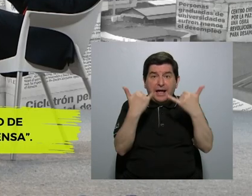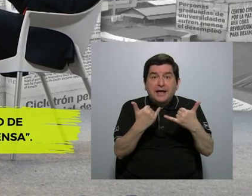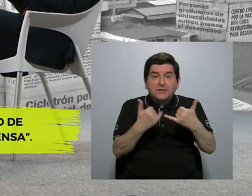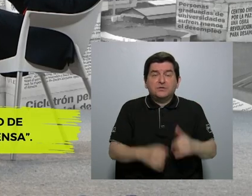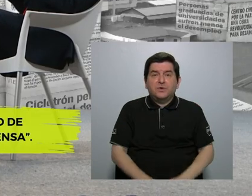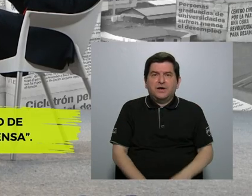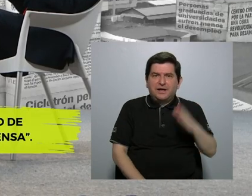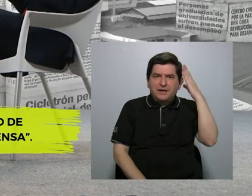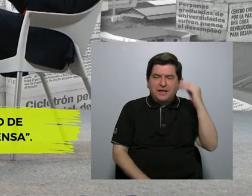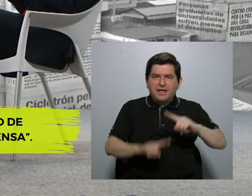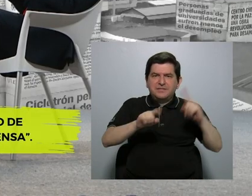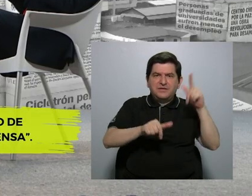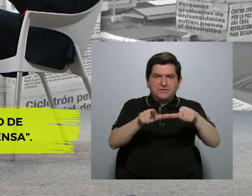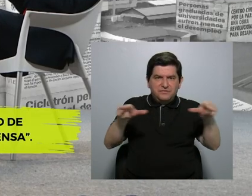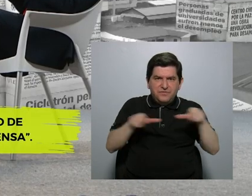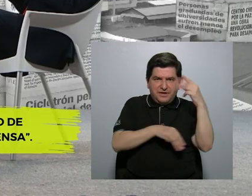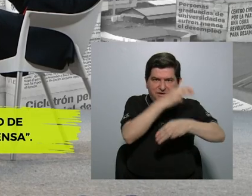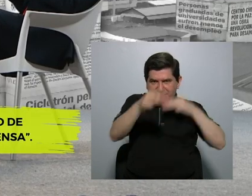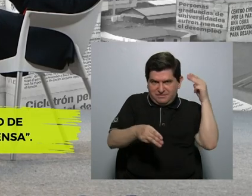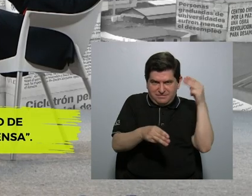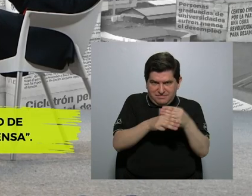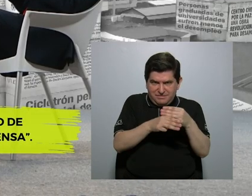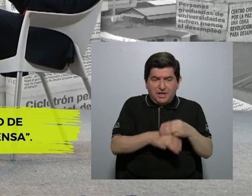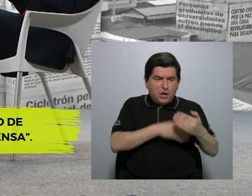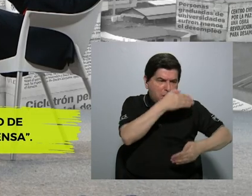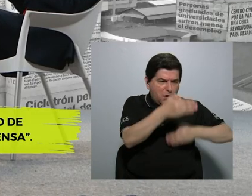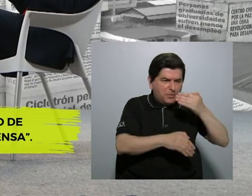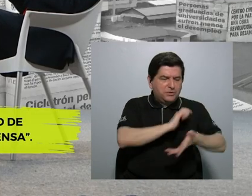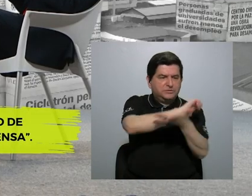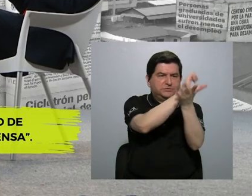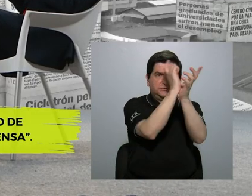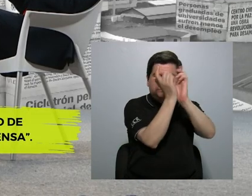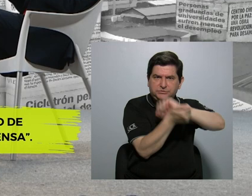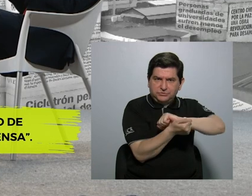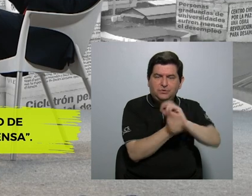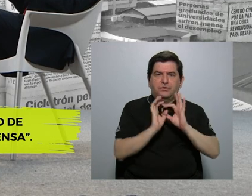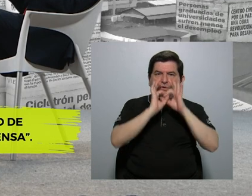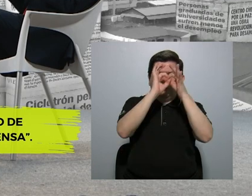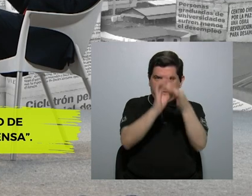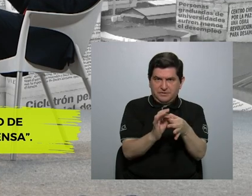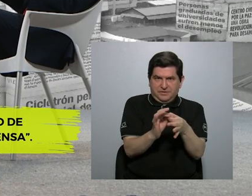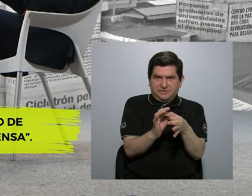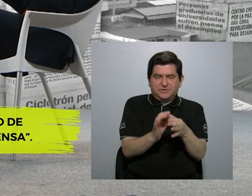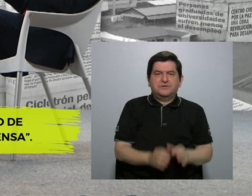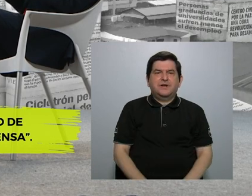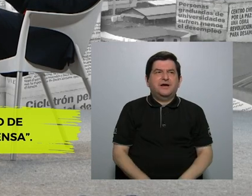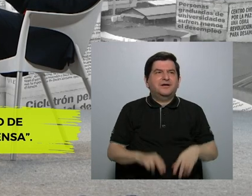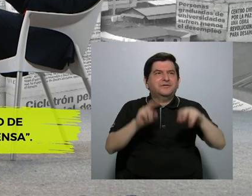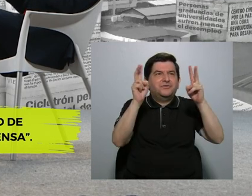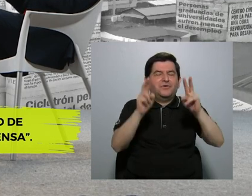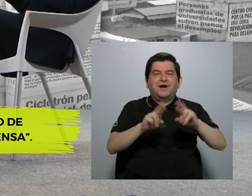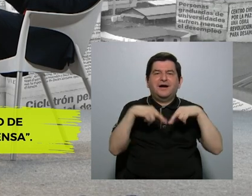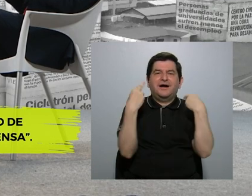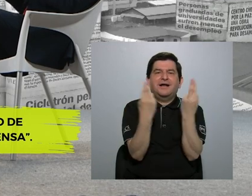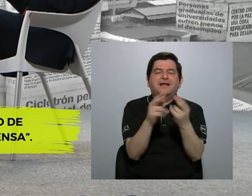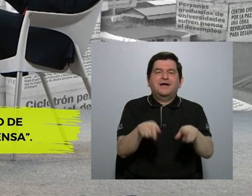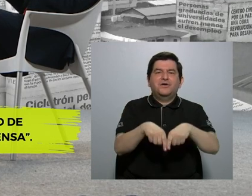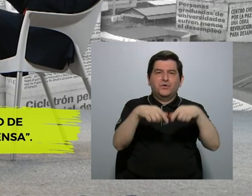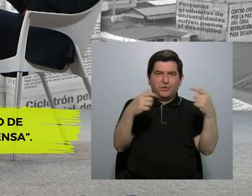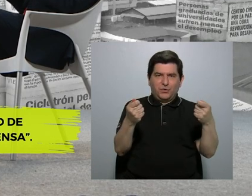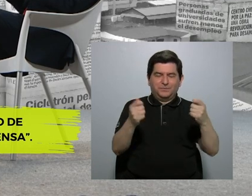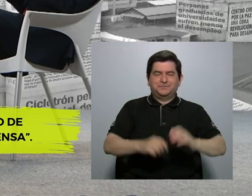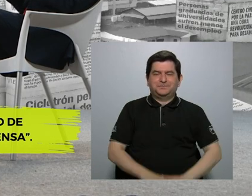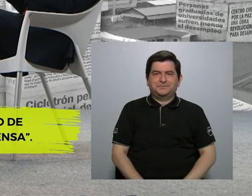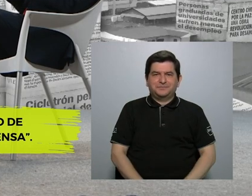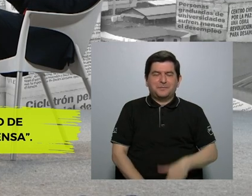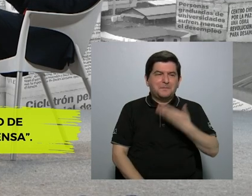en diferentes partes del mundo un proceso de cambio en relación a lo que llamamos conferencias de prensa. Y